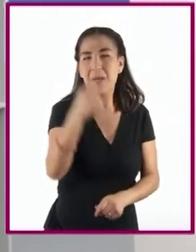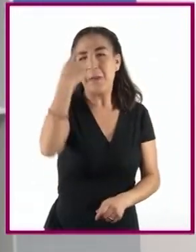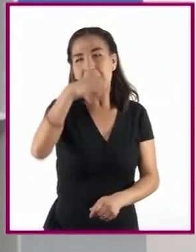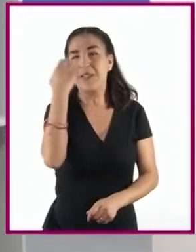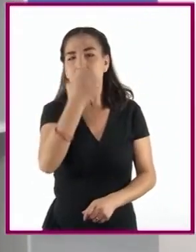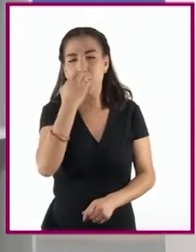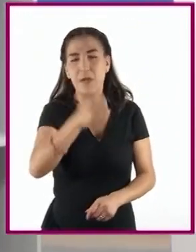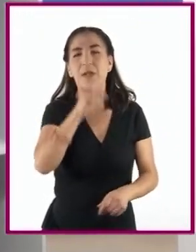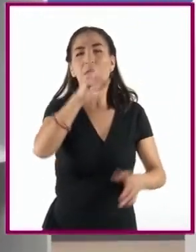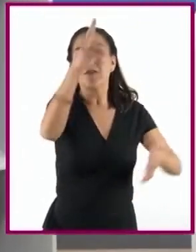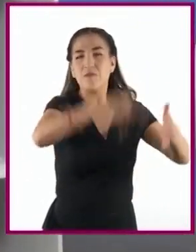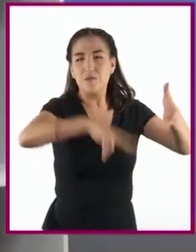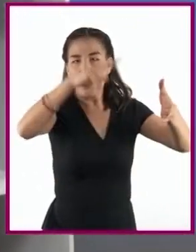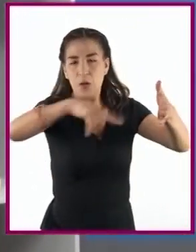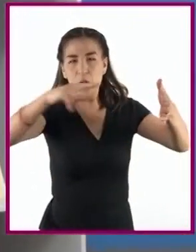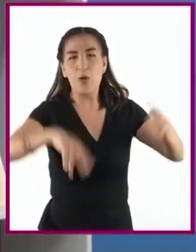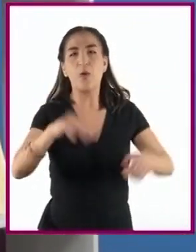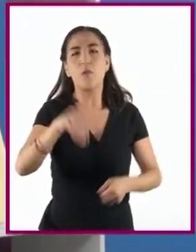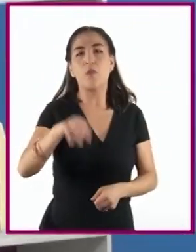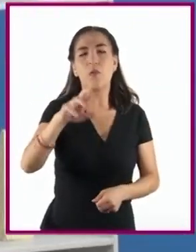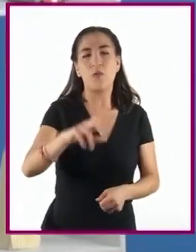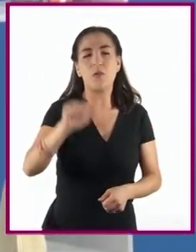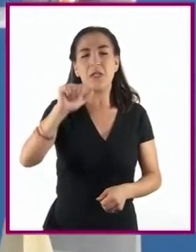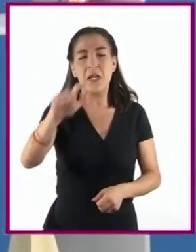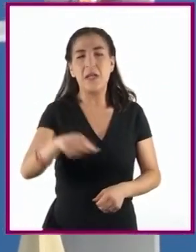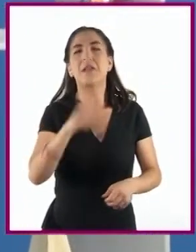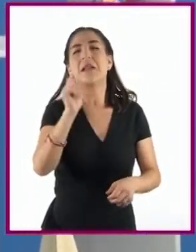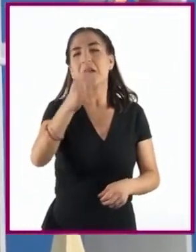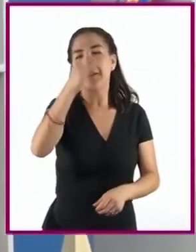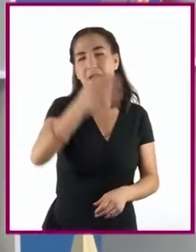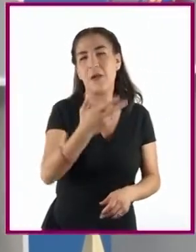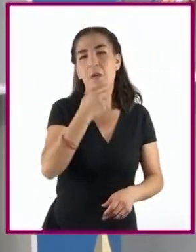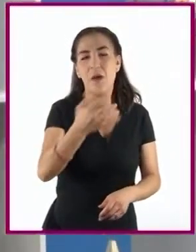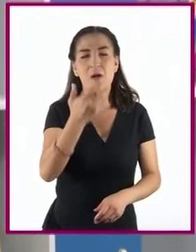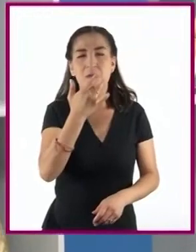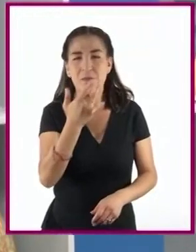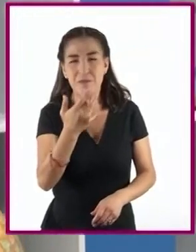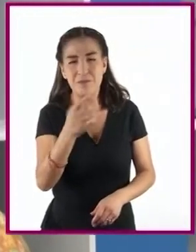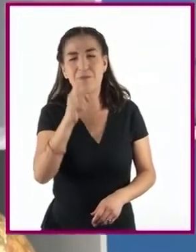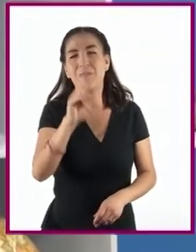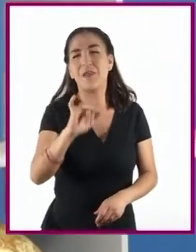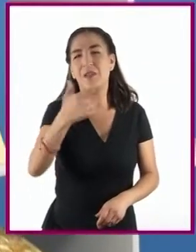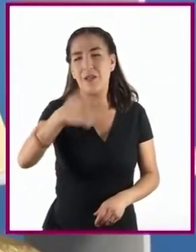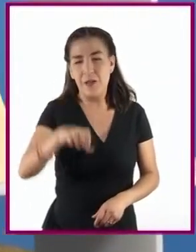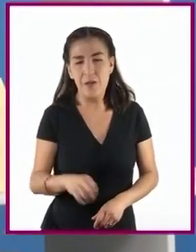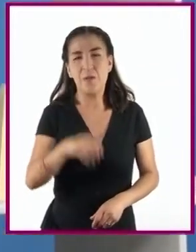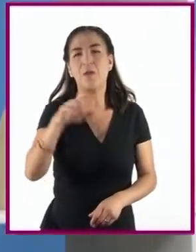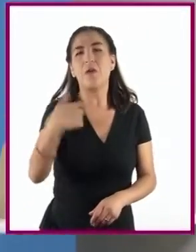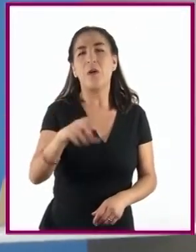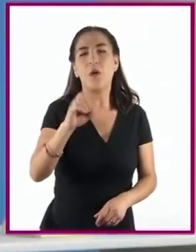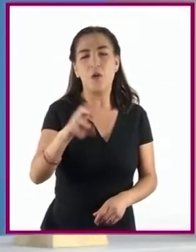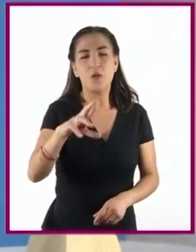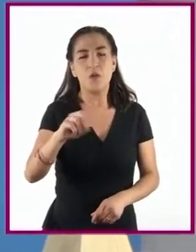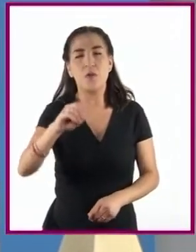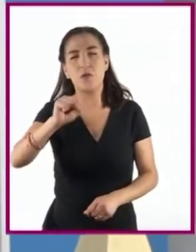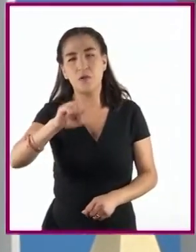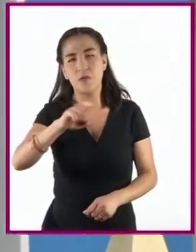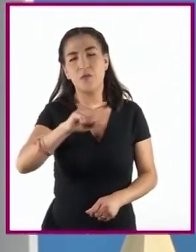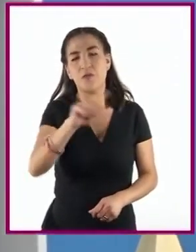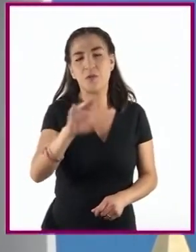educativo muralista liderado por figuras como Diego Rivera, José Clemente Orozco y David Alfaro Siqueiros.